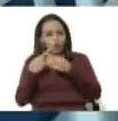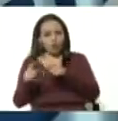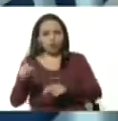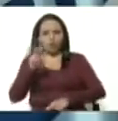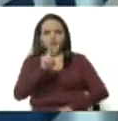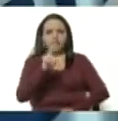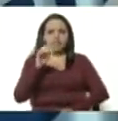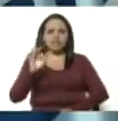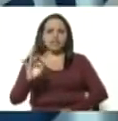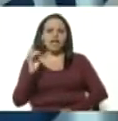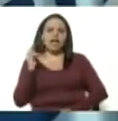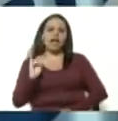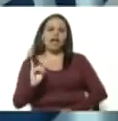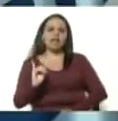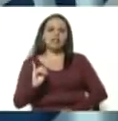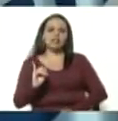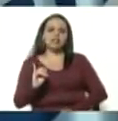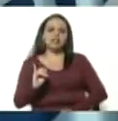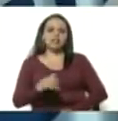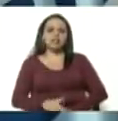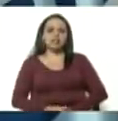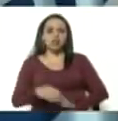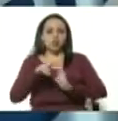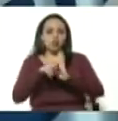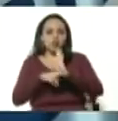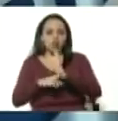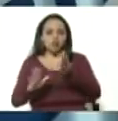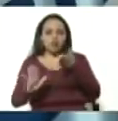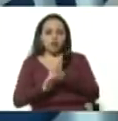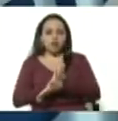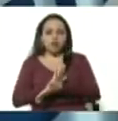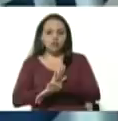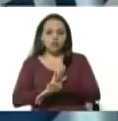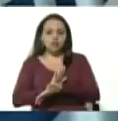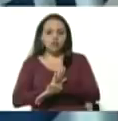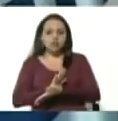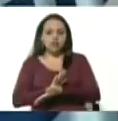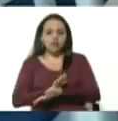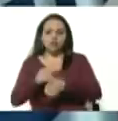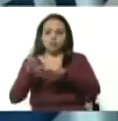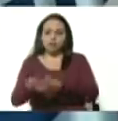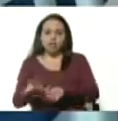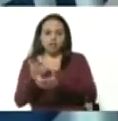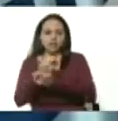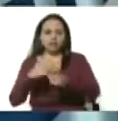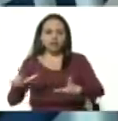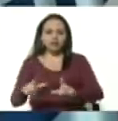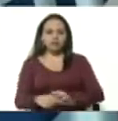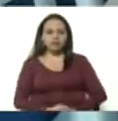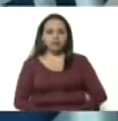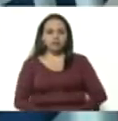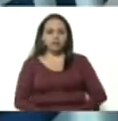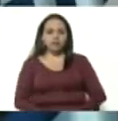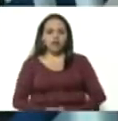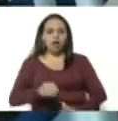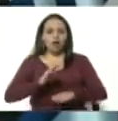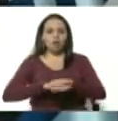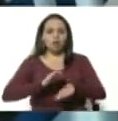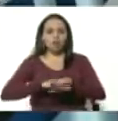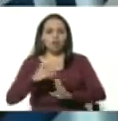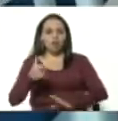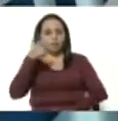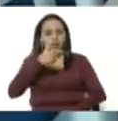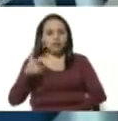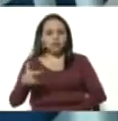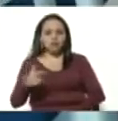tienen medidas sustitutivas de privativa de libertad por tratarse de personas que